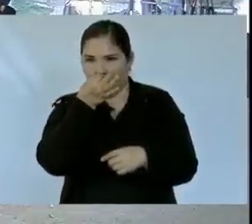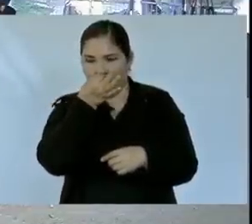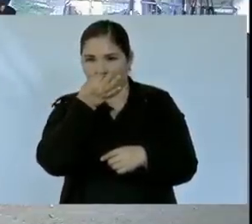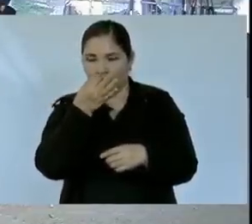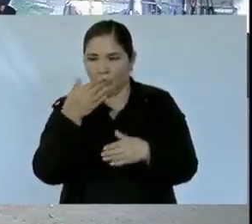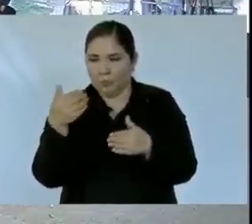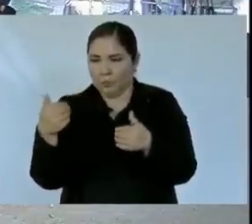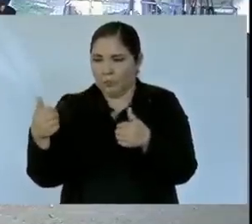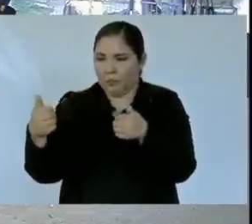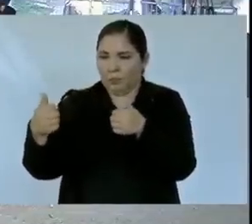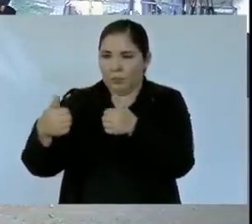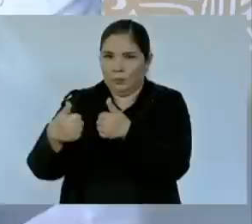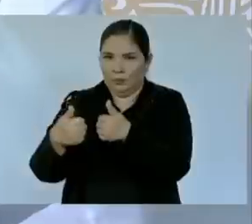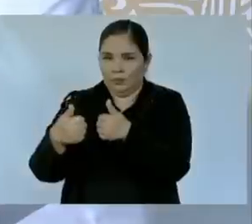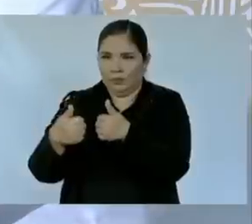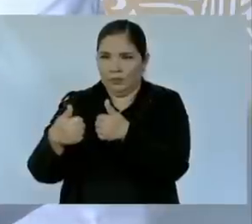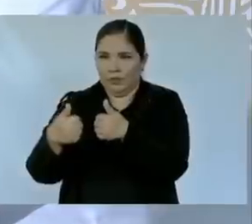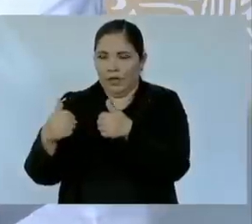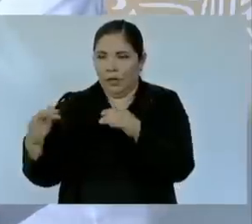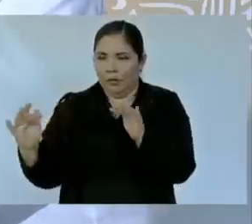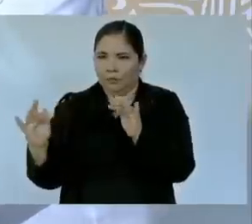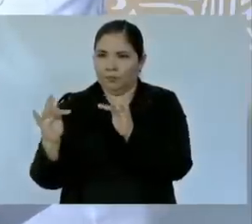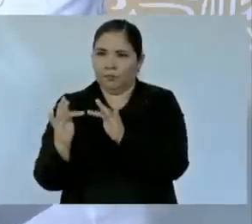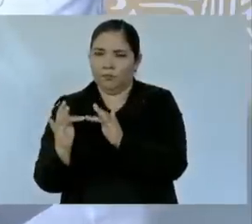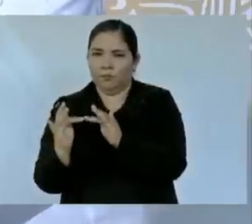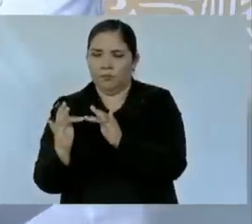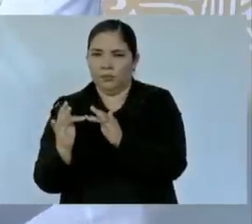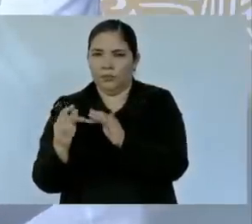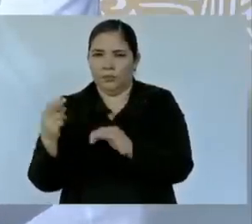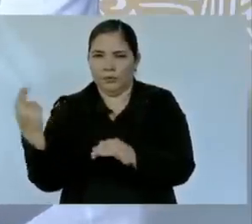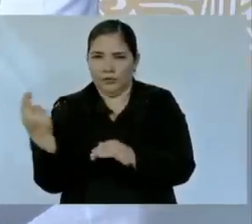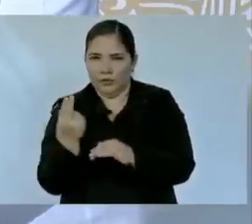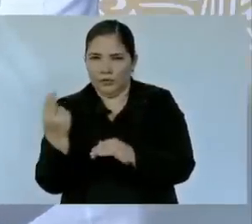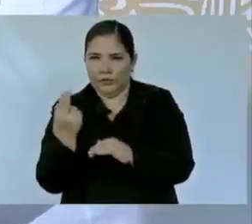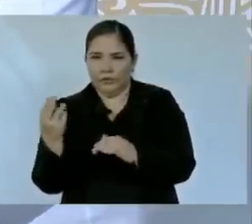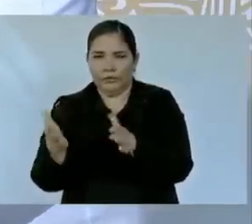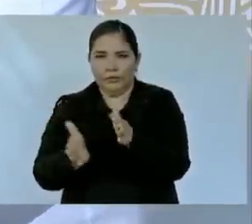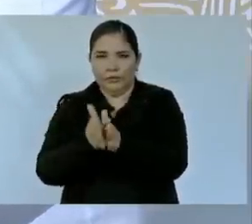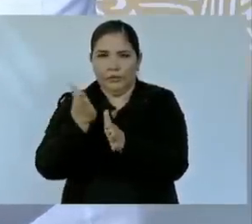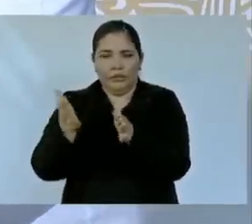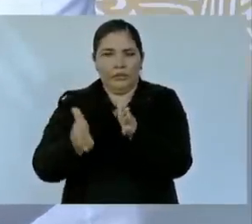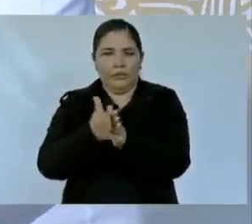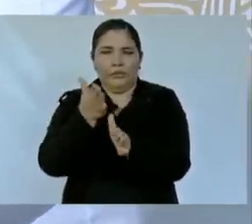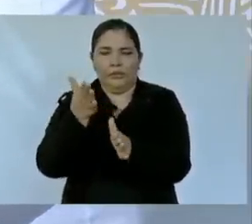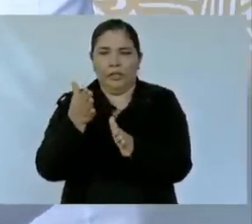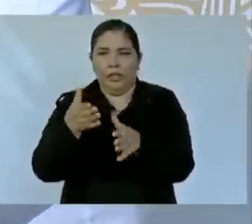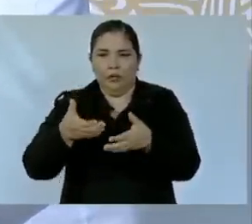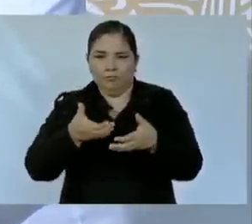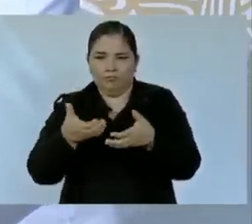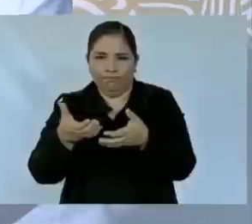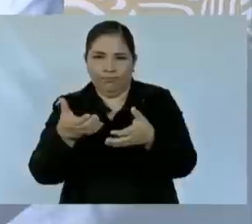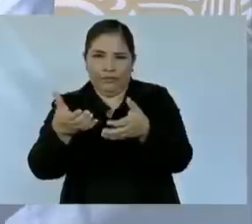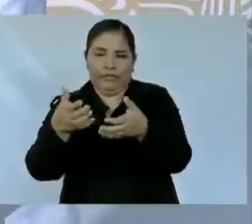unir, lo que se requiere de construcción de este camino. Un muy complejo, muy difícil,